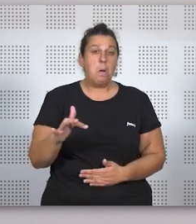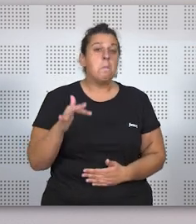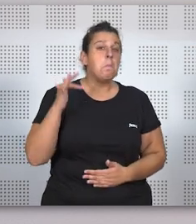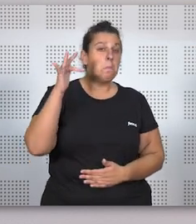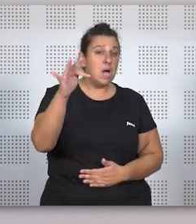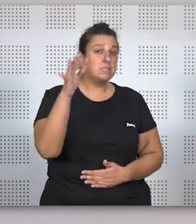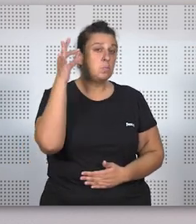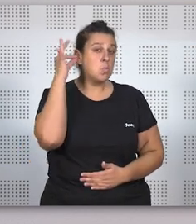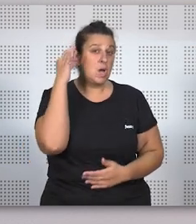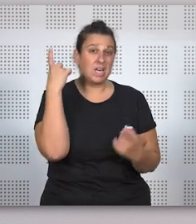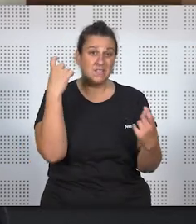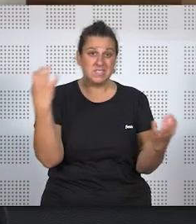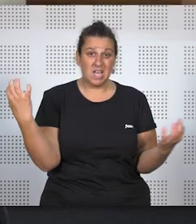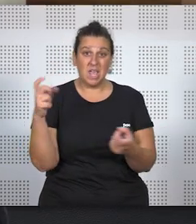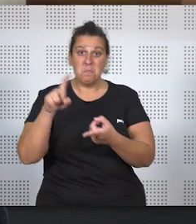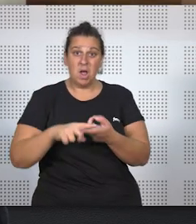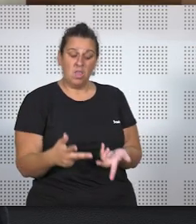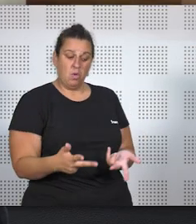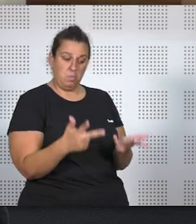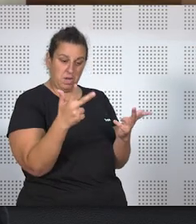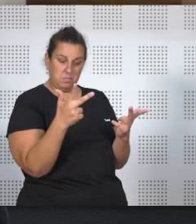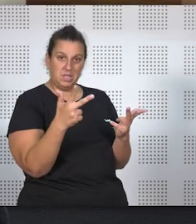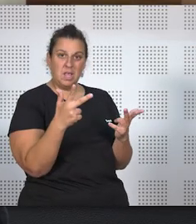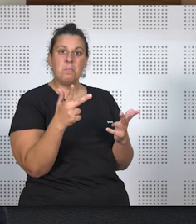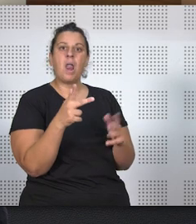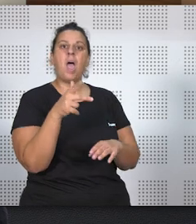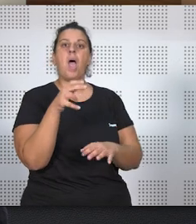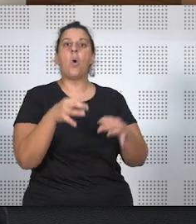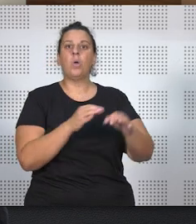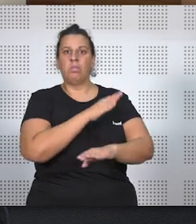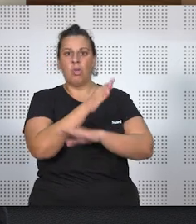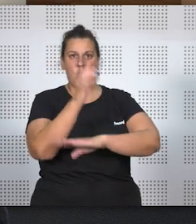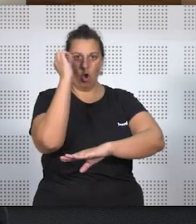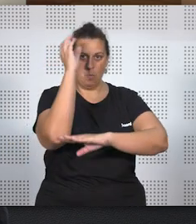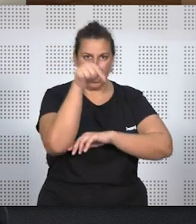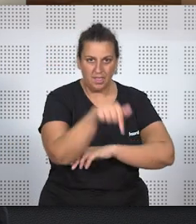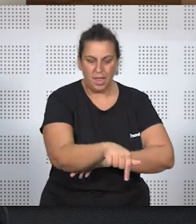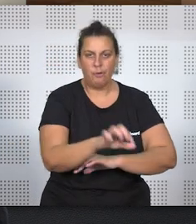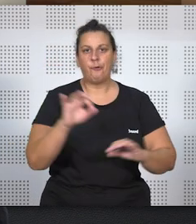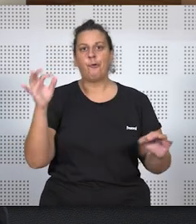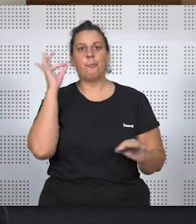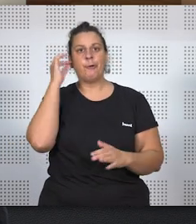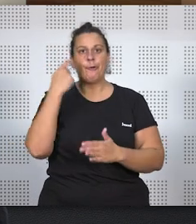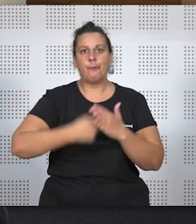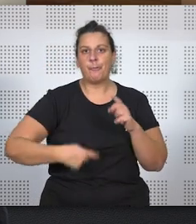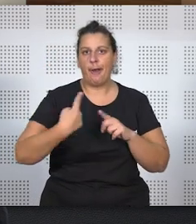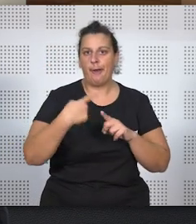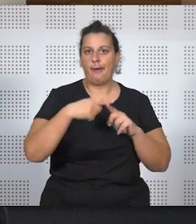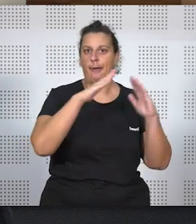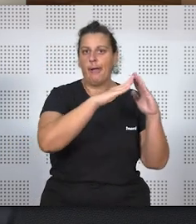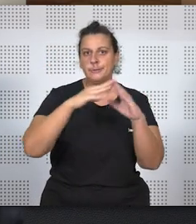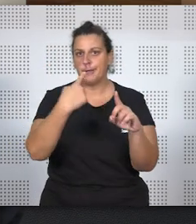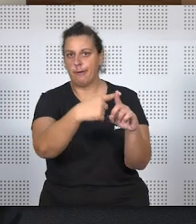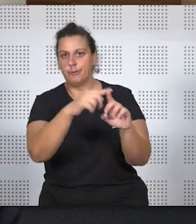que la mujer necesita licencia del marido para comparecer en juicio, para comprar algún bien,